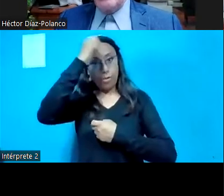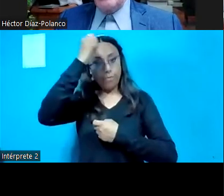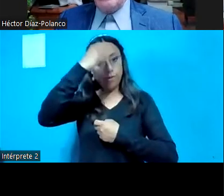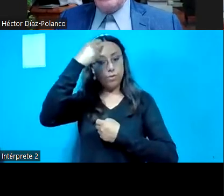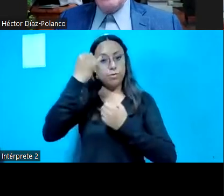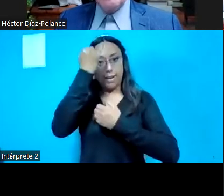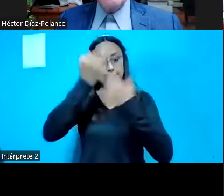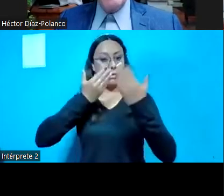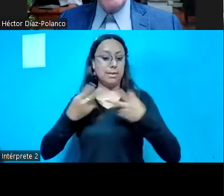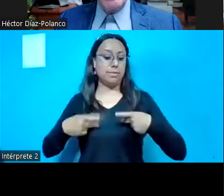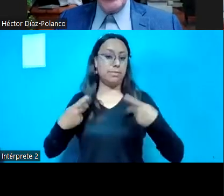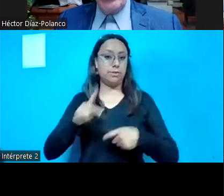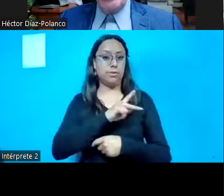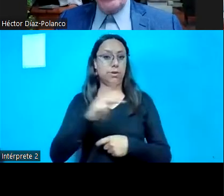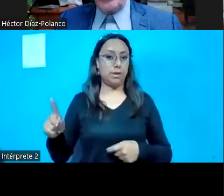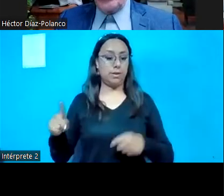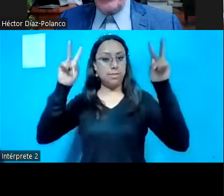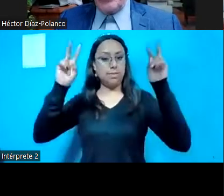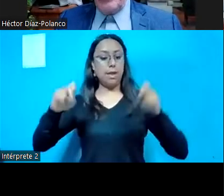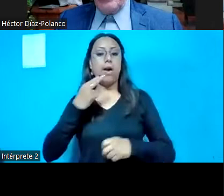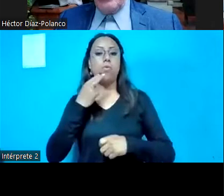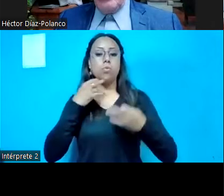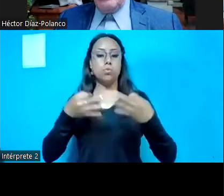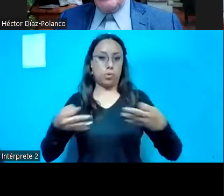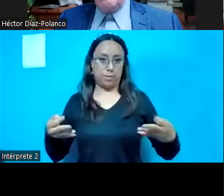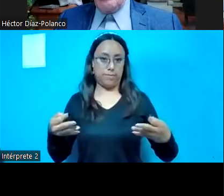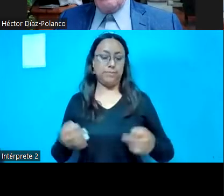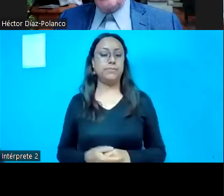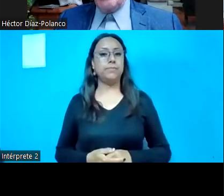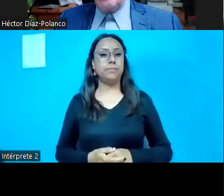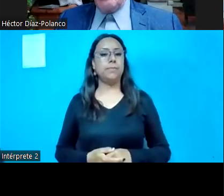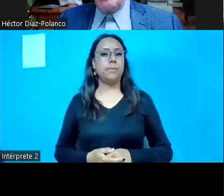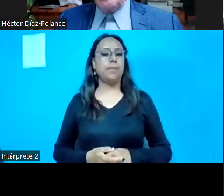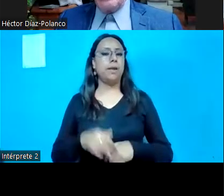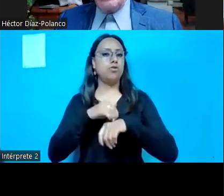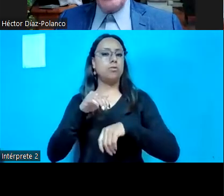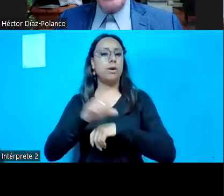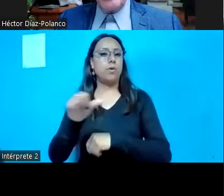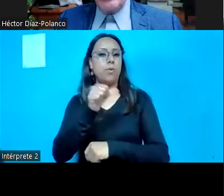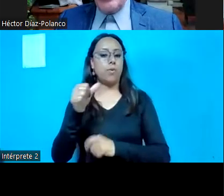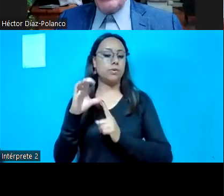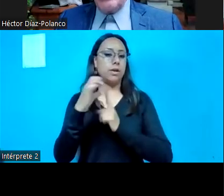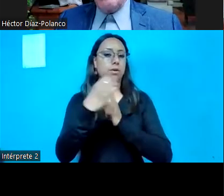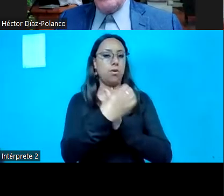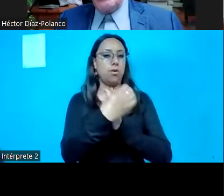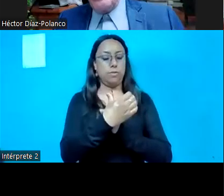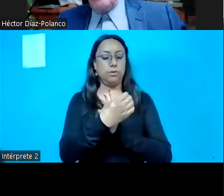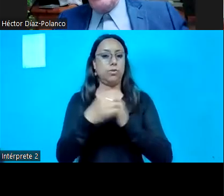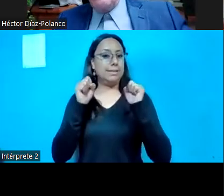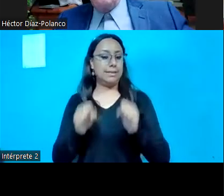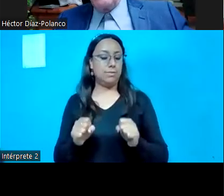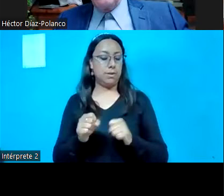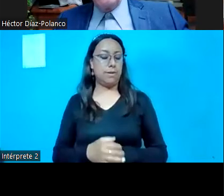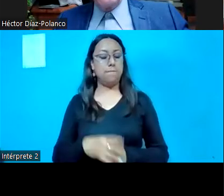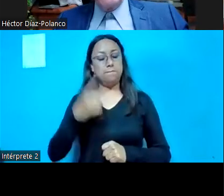en materia de uso del suelo. El décimo primero de la Comisión de Seguridad Ciudadana, mediante el